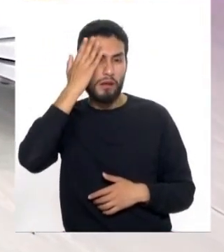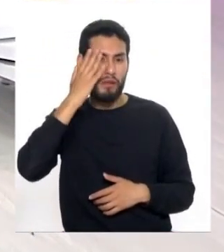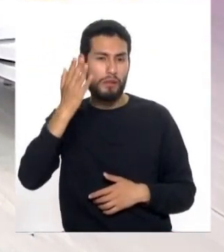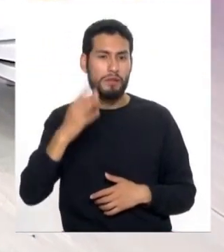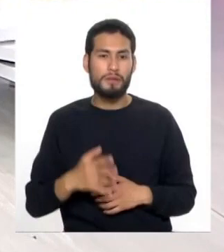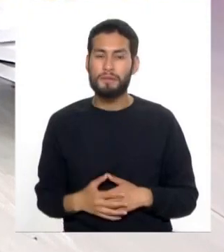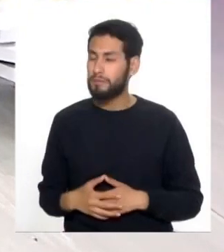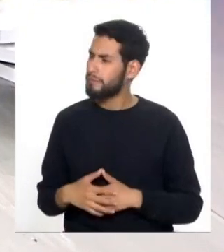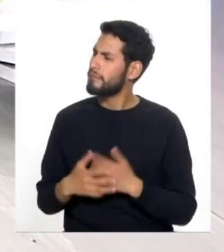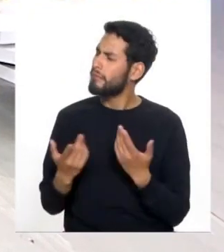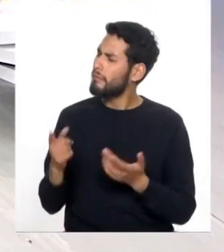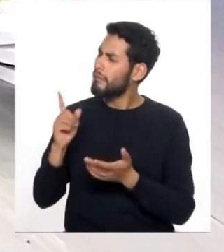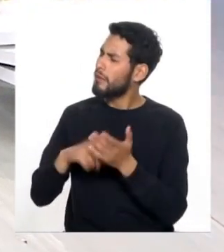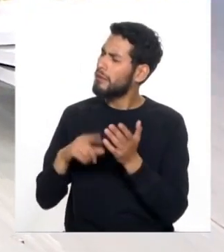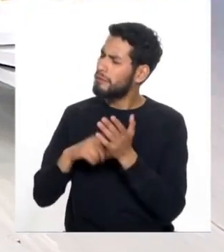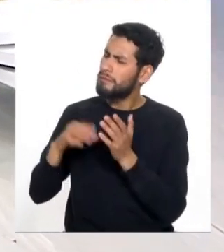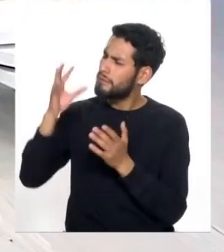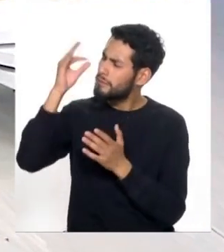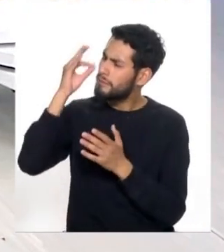qué gotas te recetaron?